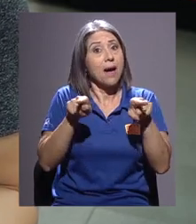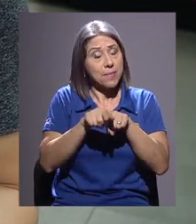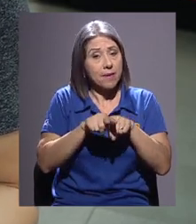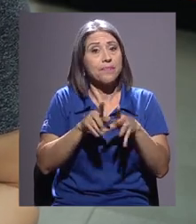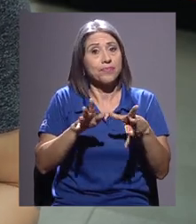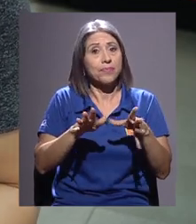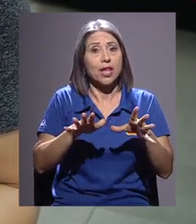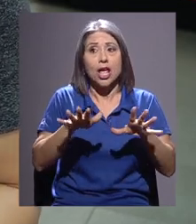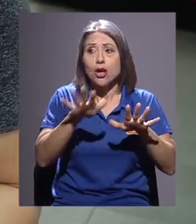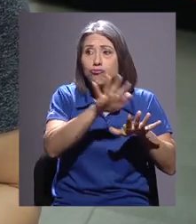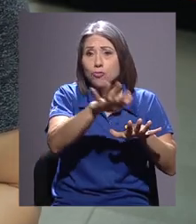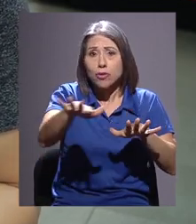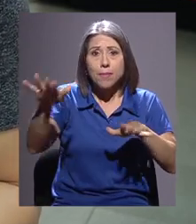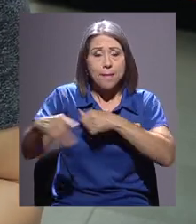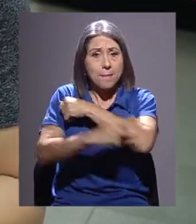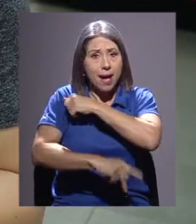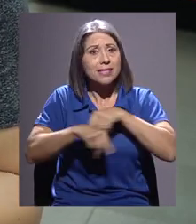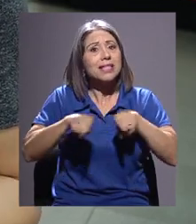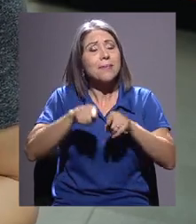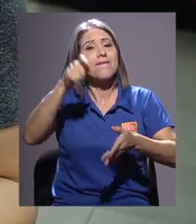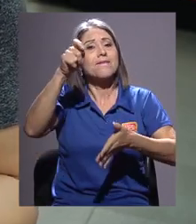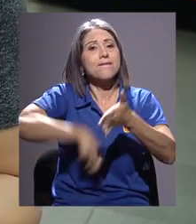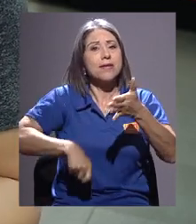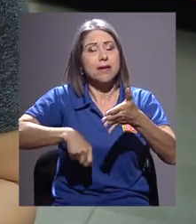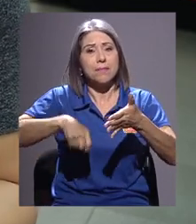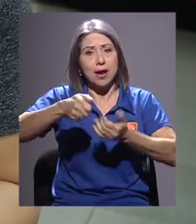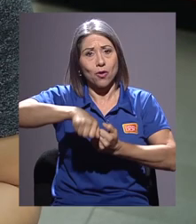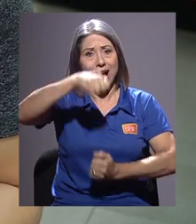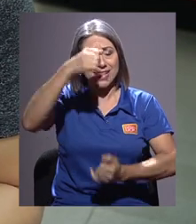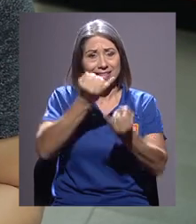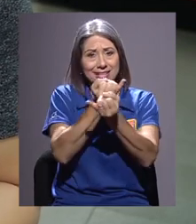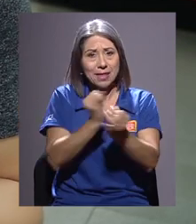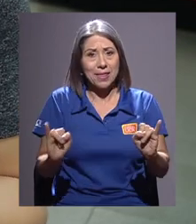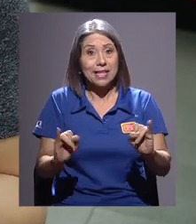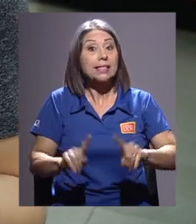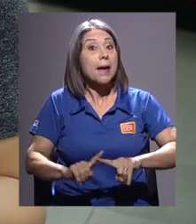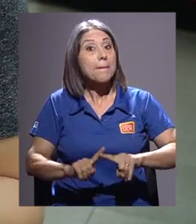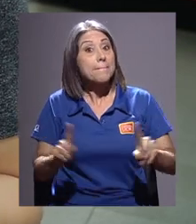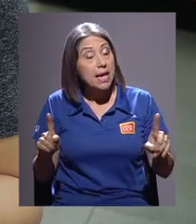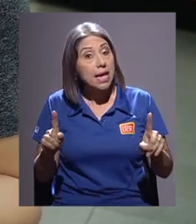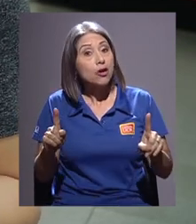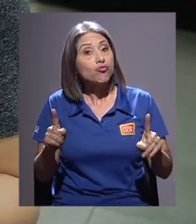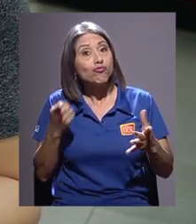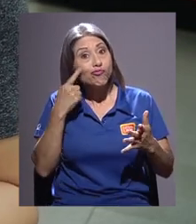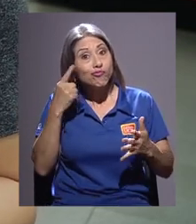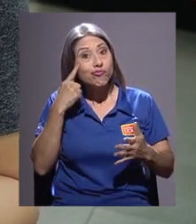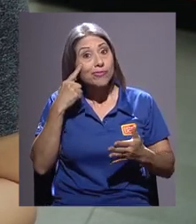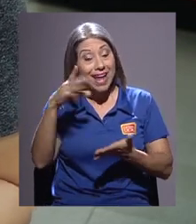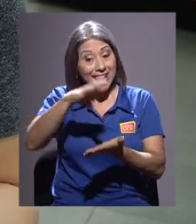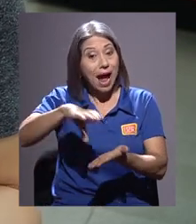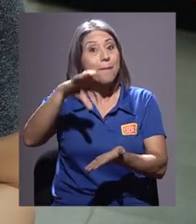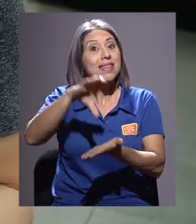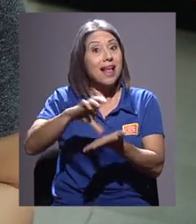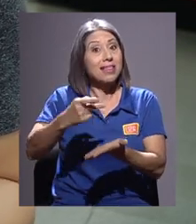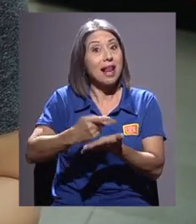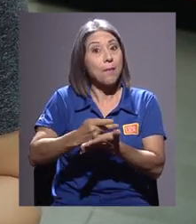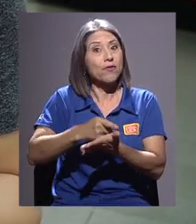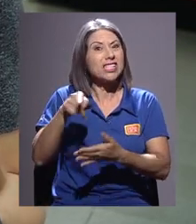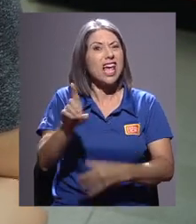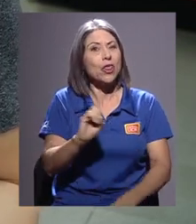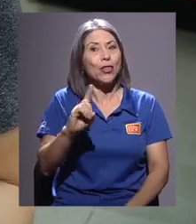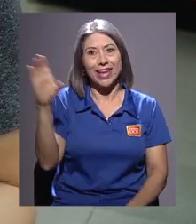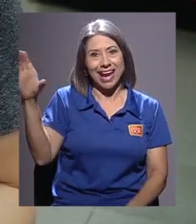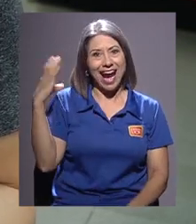independencia. Entonces, pero en vista de que la capital de la provincia estaba en Cartago,